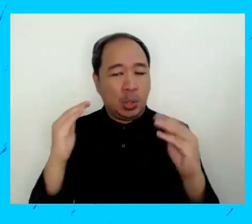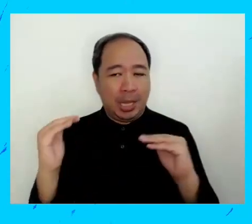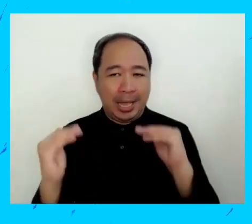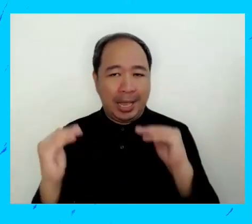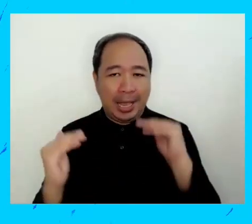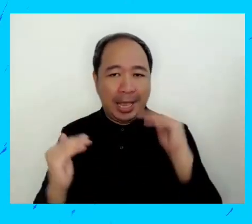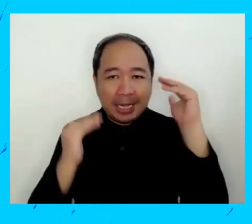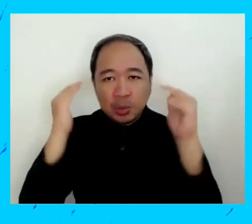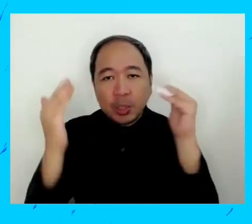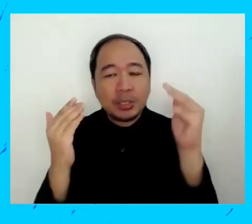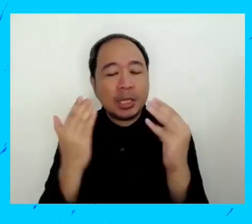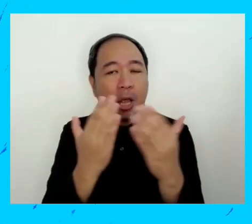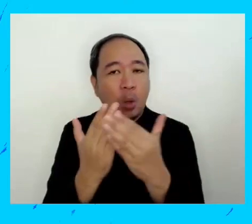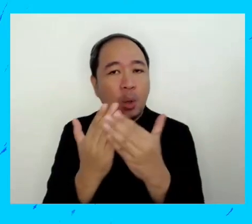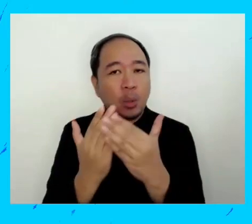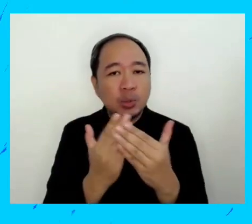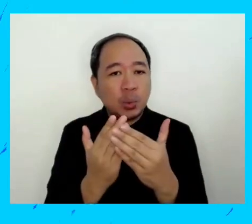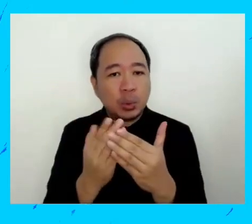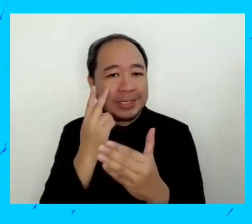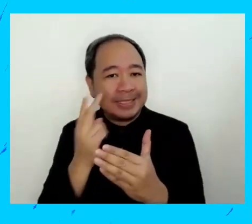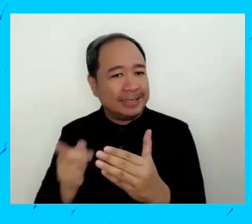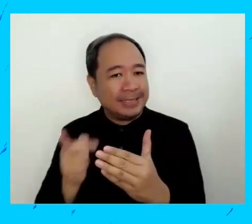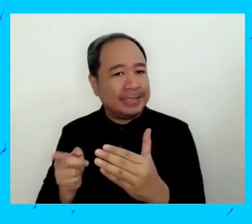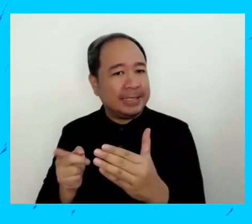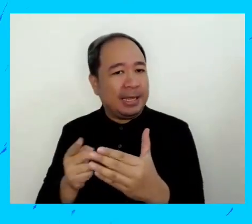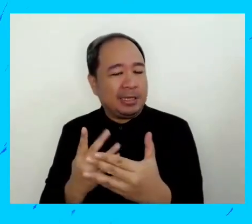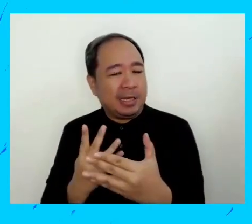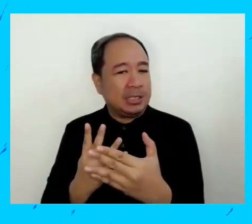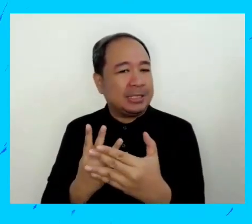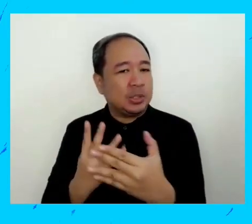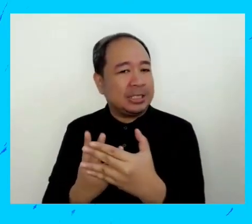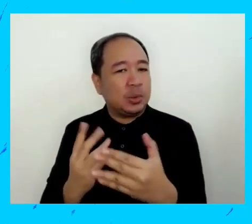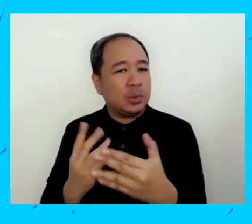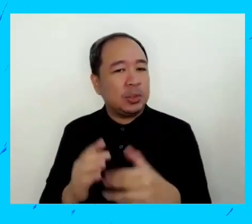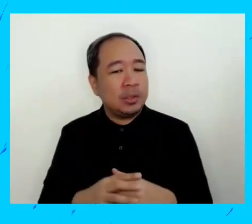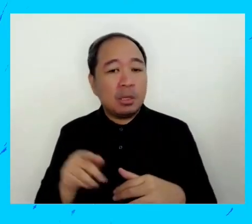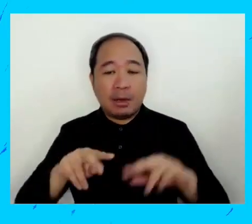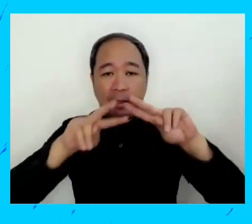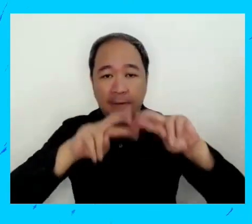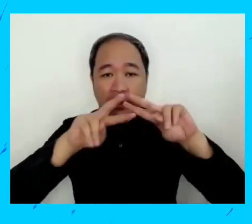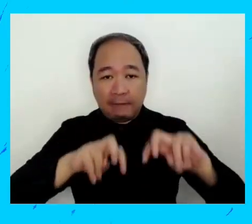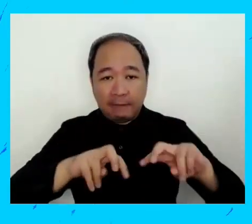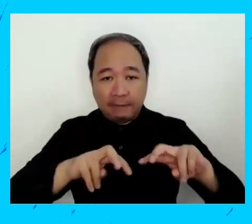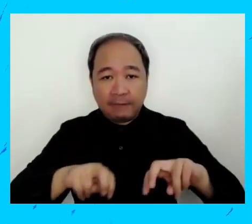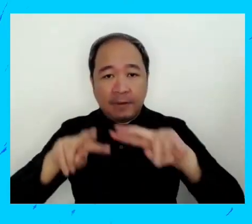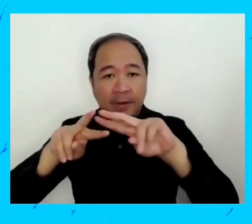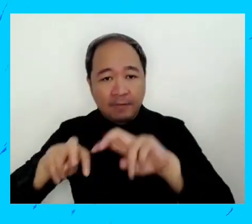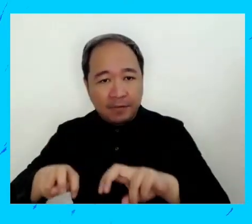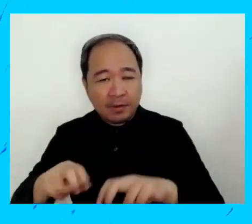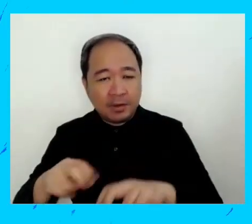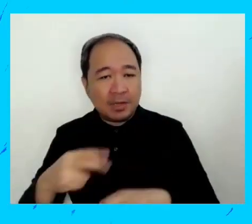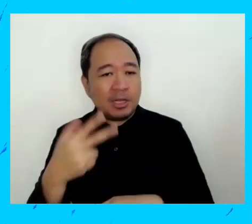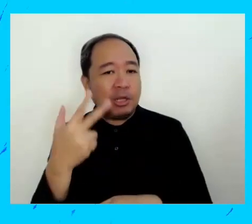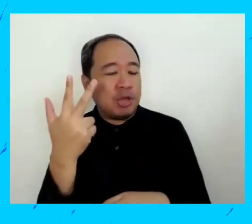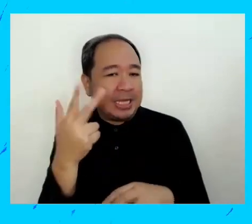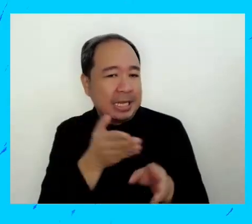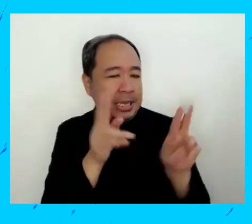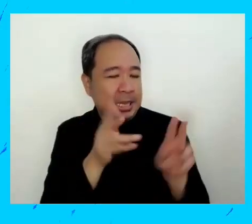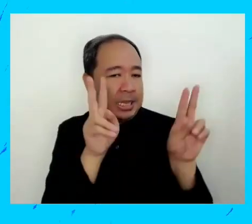una relación a losodores de que están viviendo en cárceles